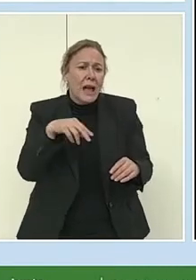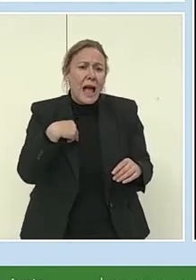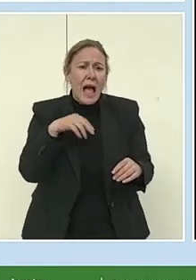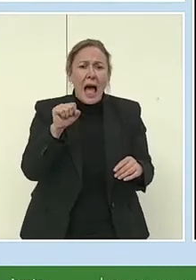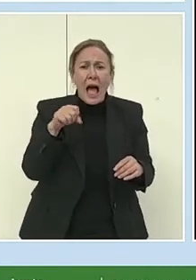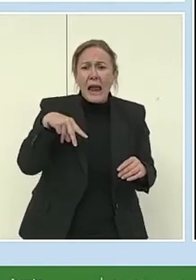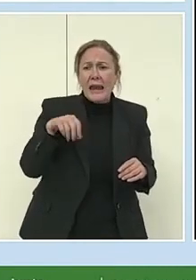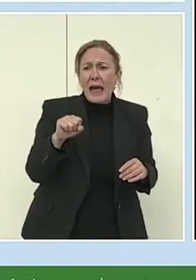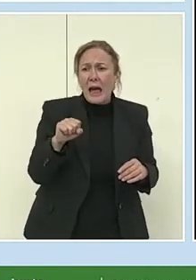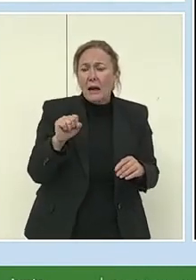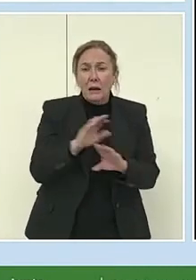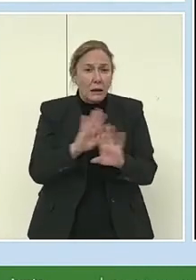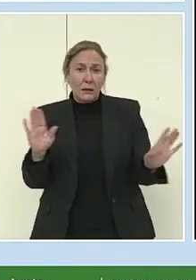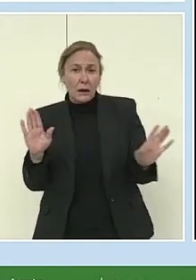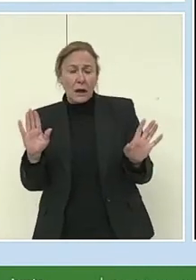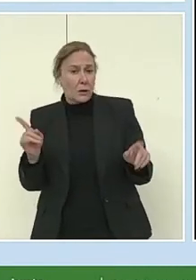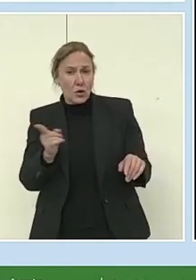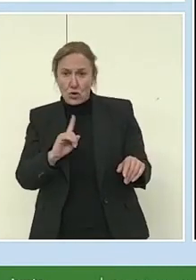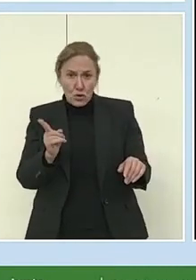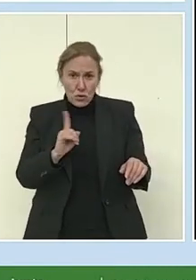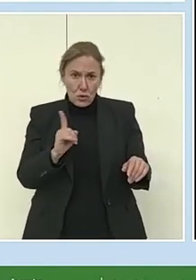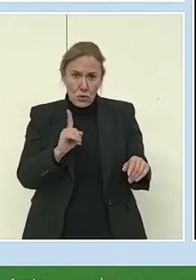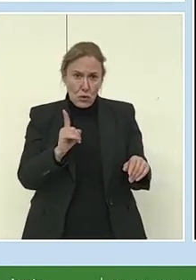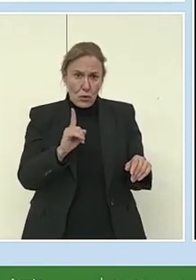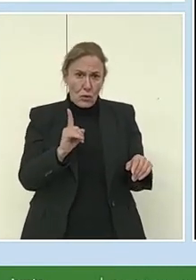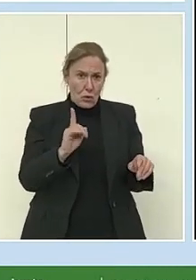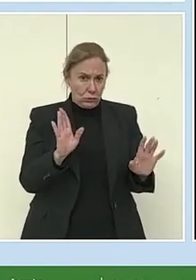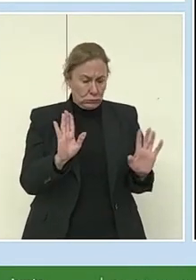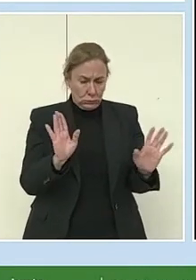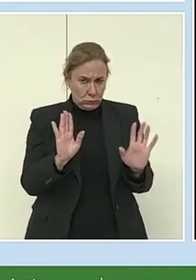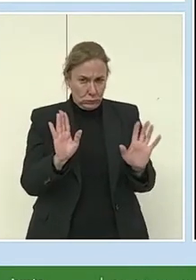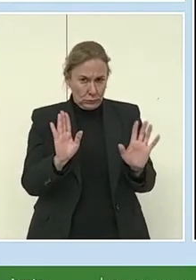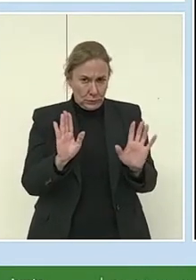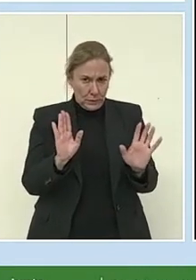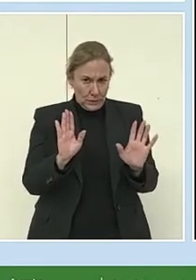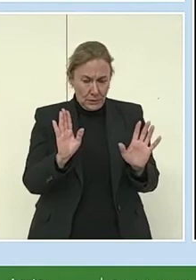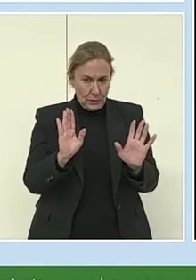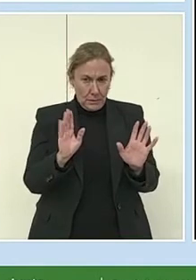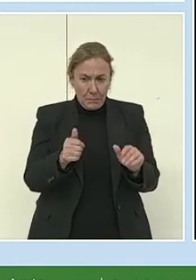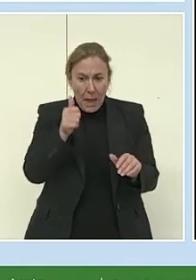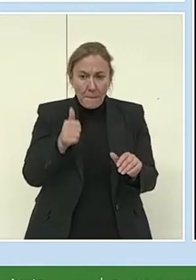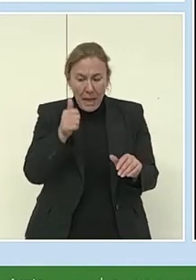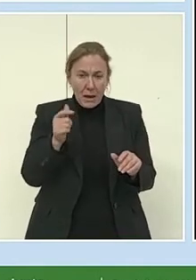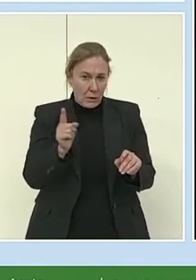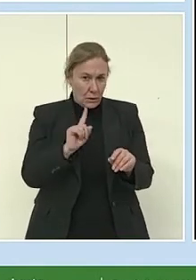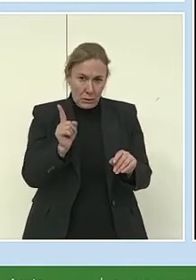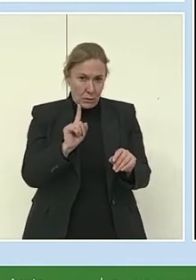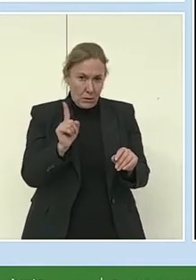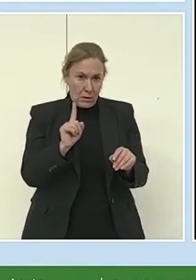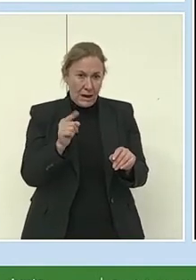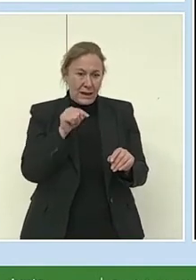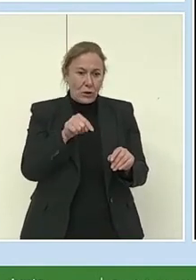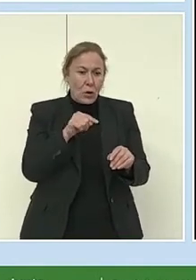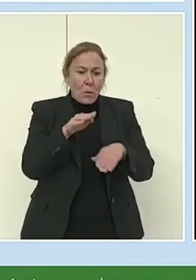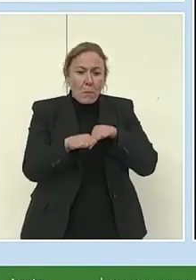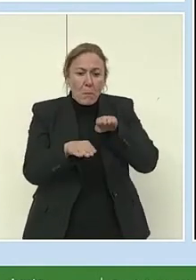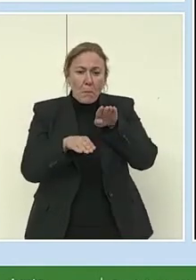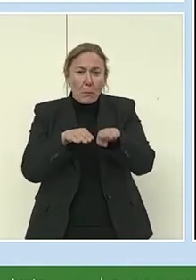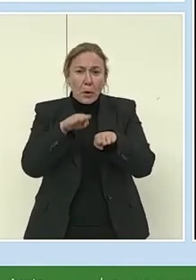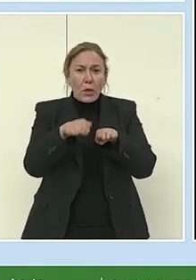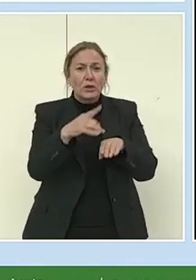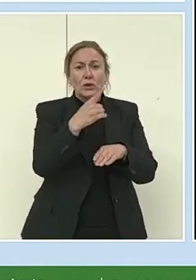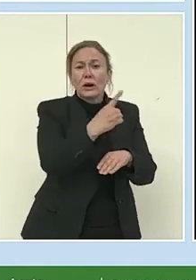yo soy Charo, pues ahí se queda. Es decir, no podemos decir no, pero a ver, ¿qué más, qué más? Es decir, esto es un proceso, además,